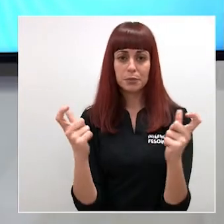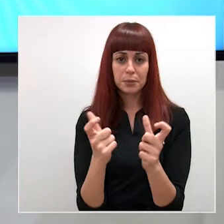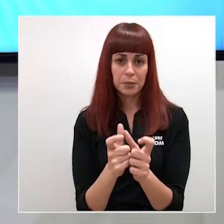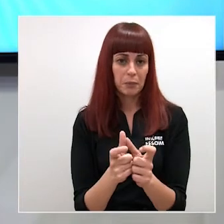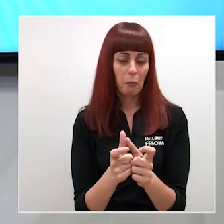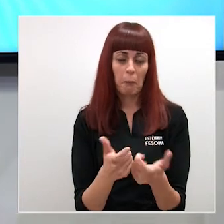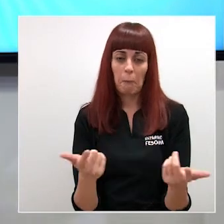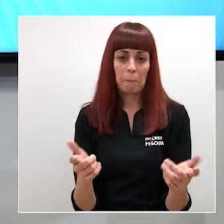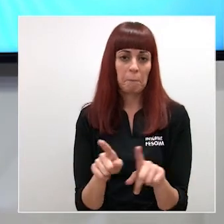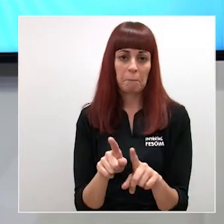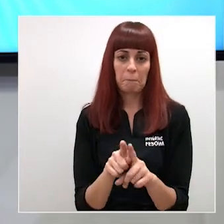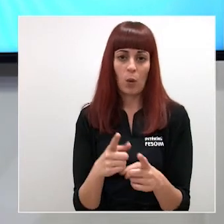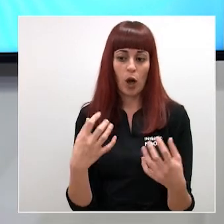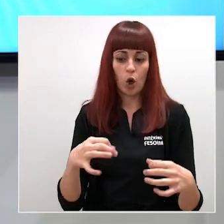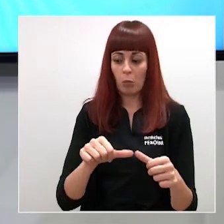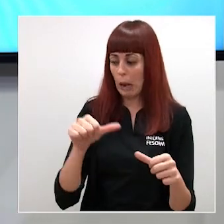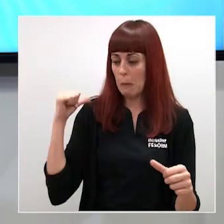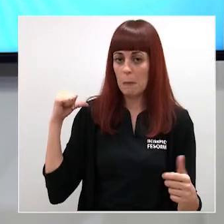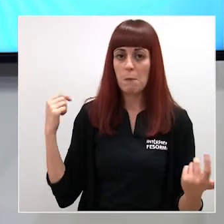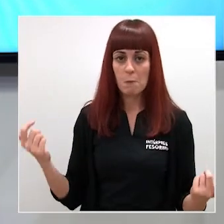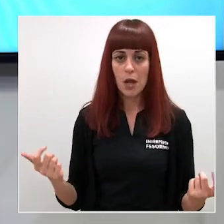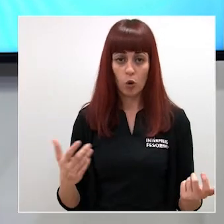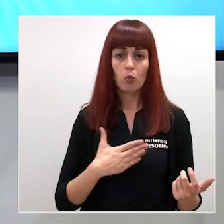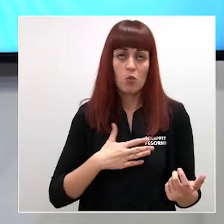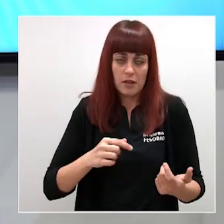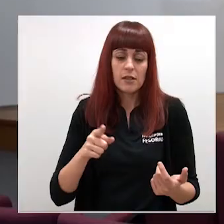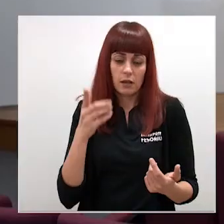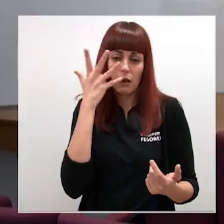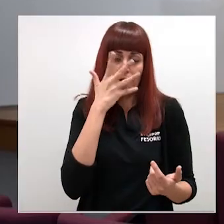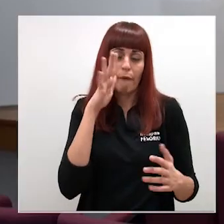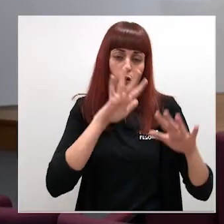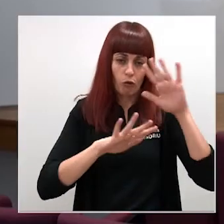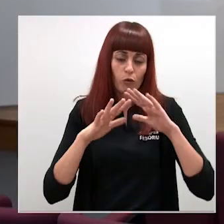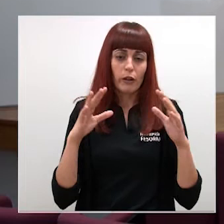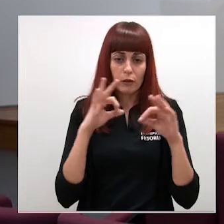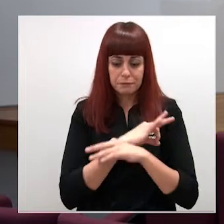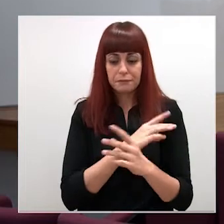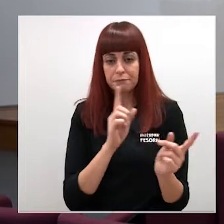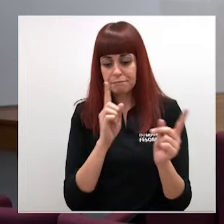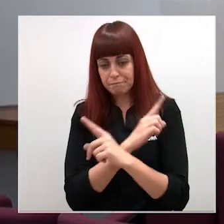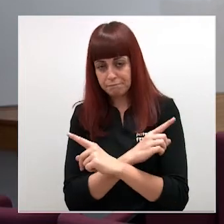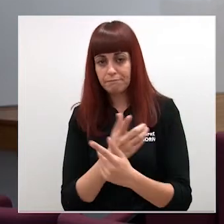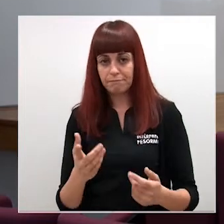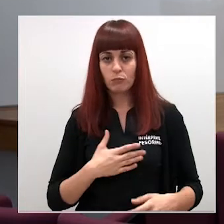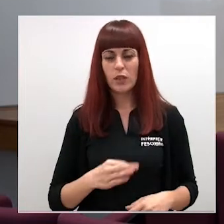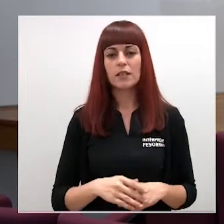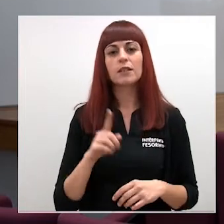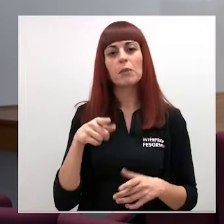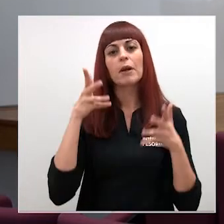ninguna cosa rara en febrero pero bueno como ser posible puede ser posible también para el consejero de salud de la cadena SER